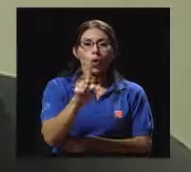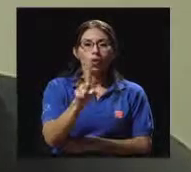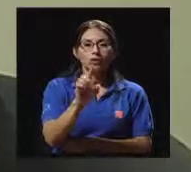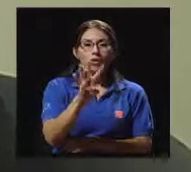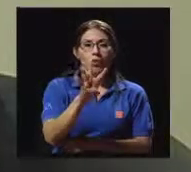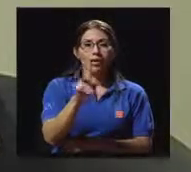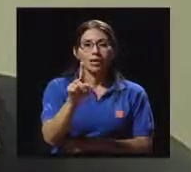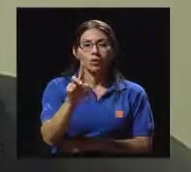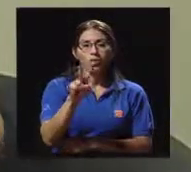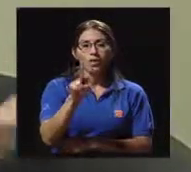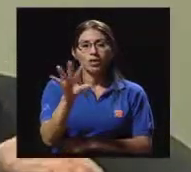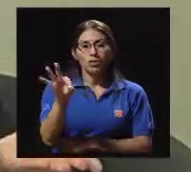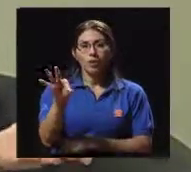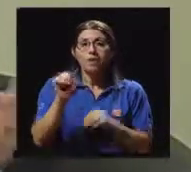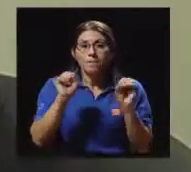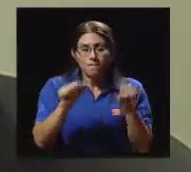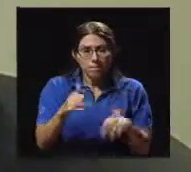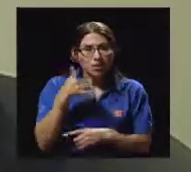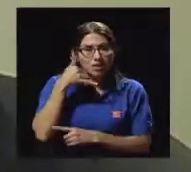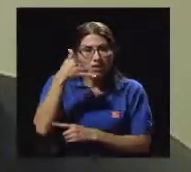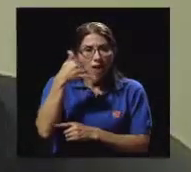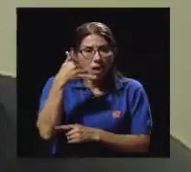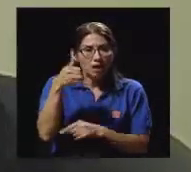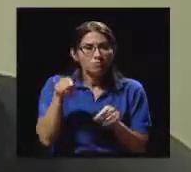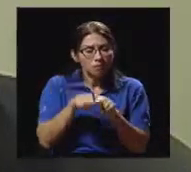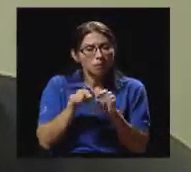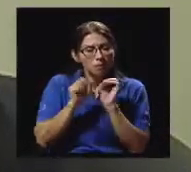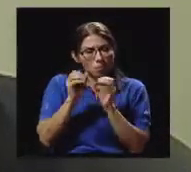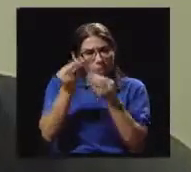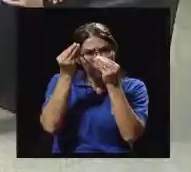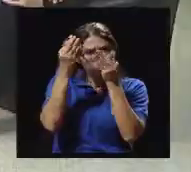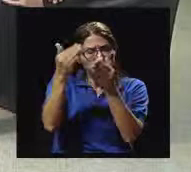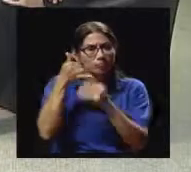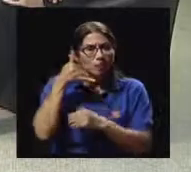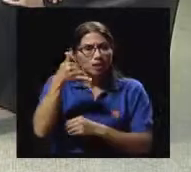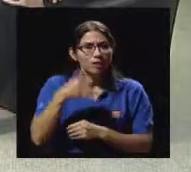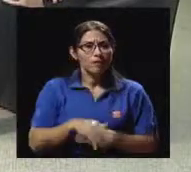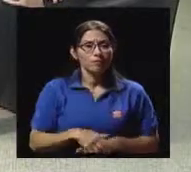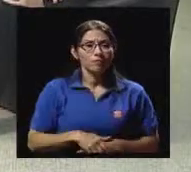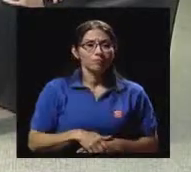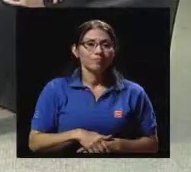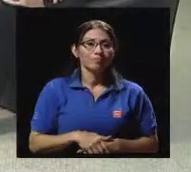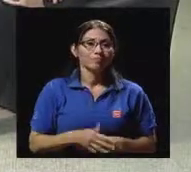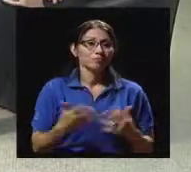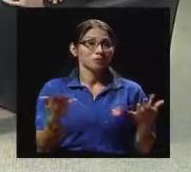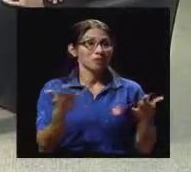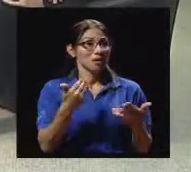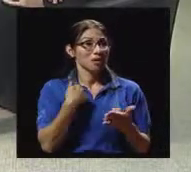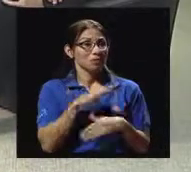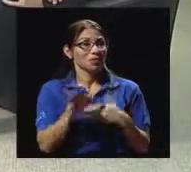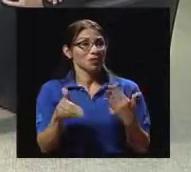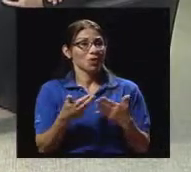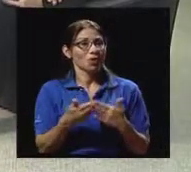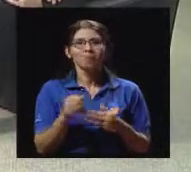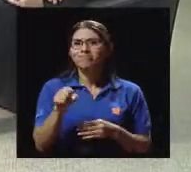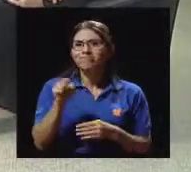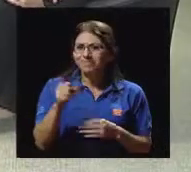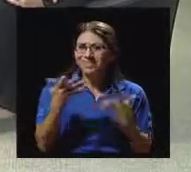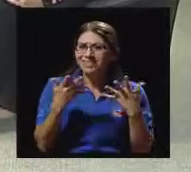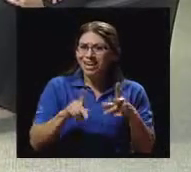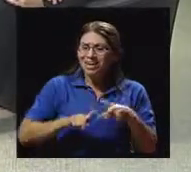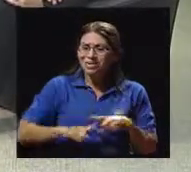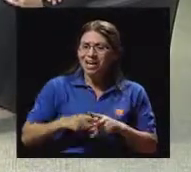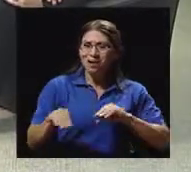Pueden llamarnos, igualmente por teléfono se les puede dar la información, ¿verdad? Tenemos de todo, María Armada. Sí, ya hay que empezar a movernos, Pablo.